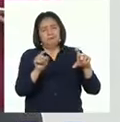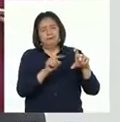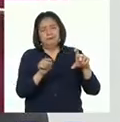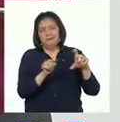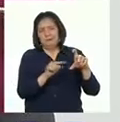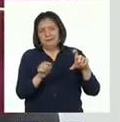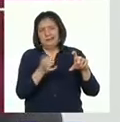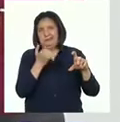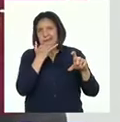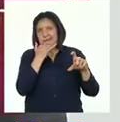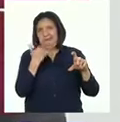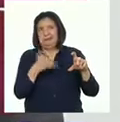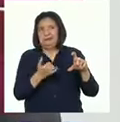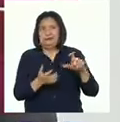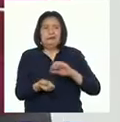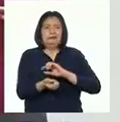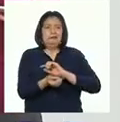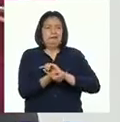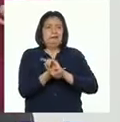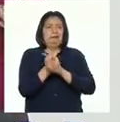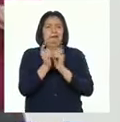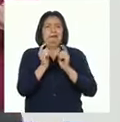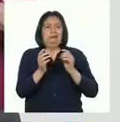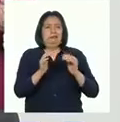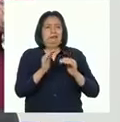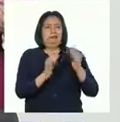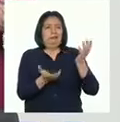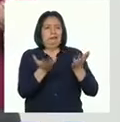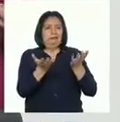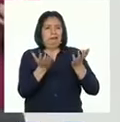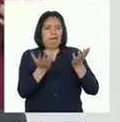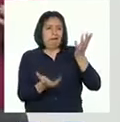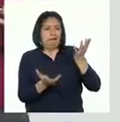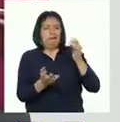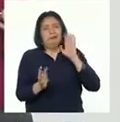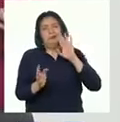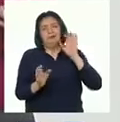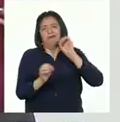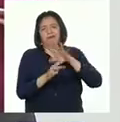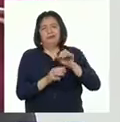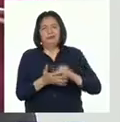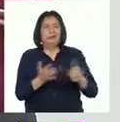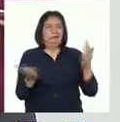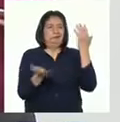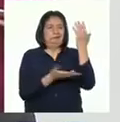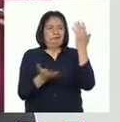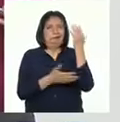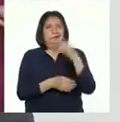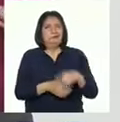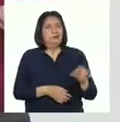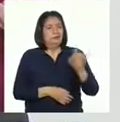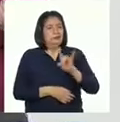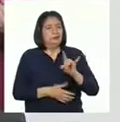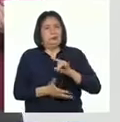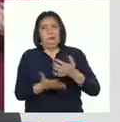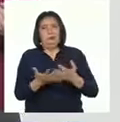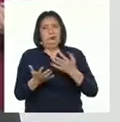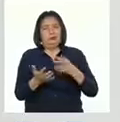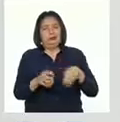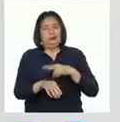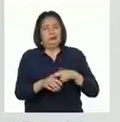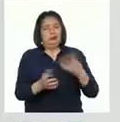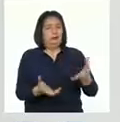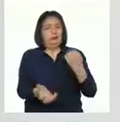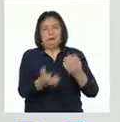habla de situaciones que causan que se altere el equilibrio de los ecosistemas, como la contaminación, la deforestación y el uso inadecuado de los recursos